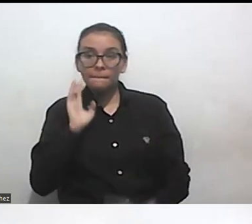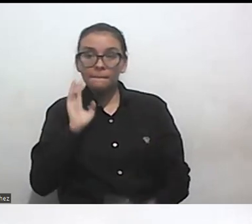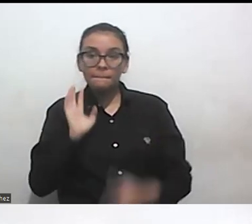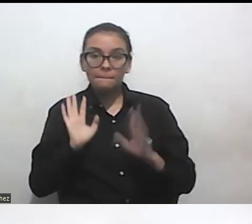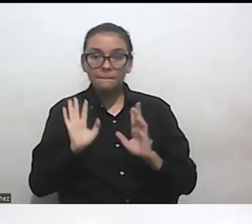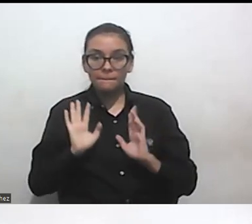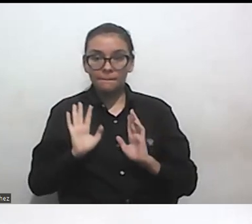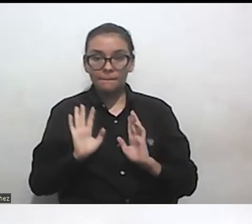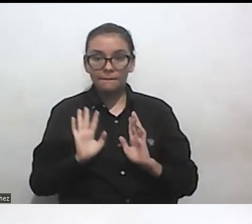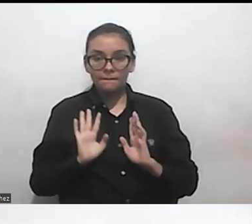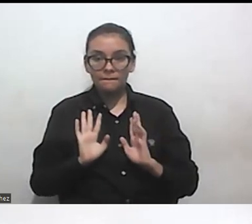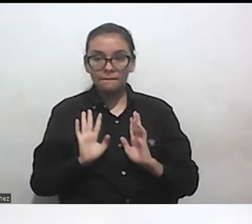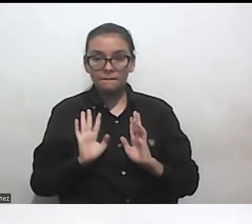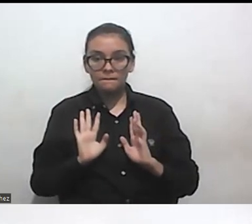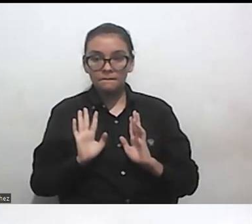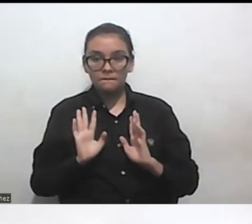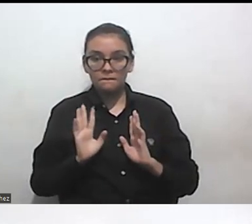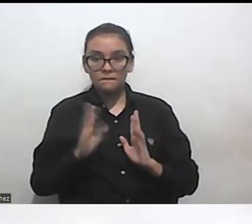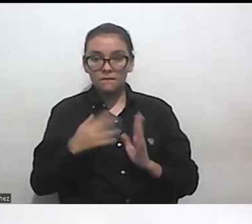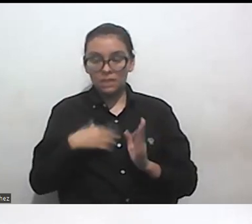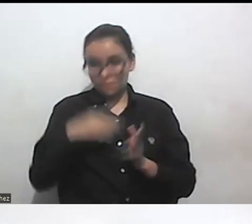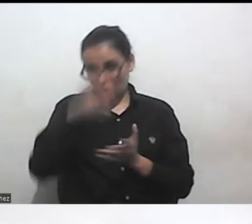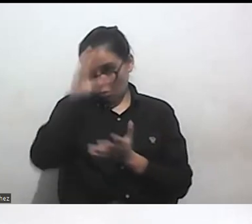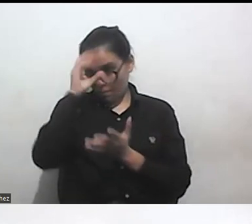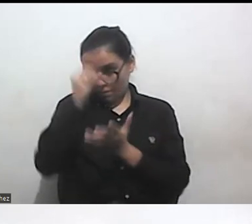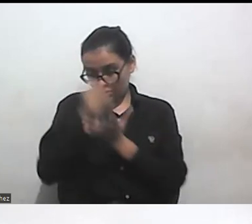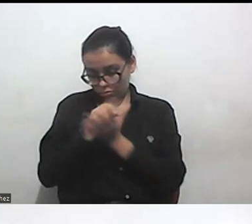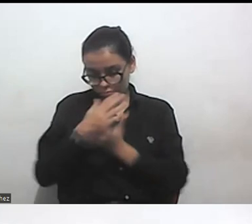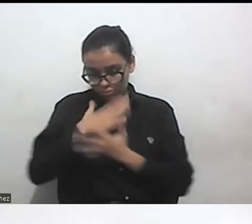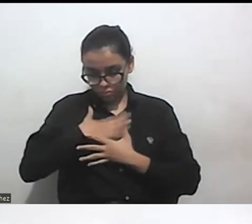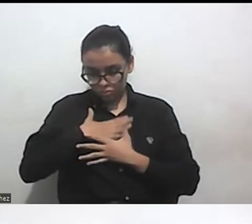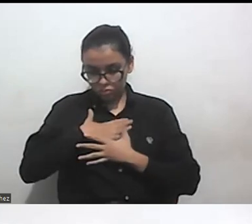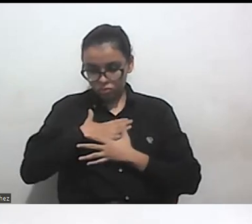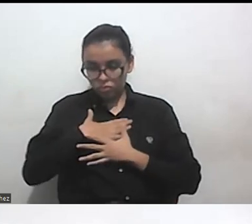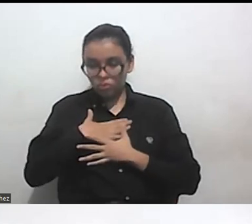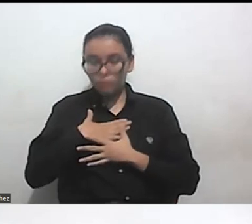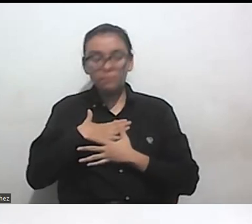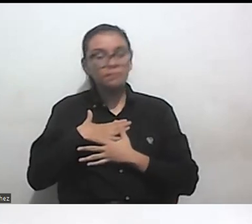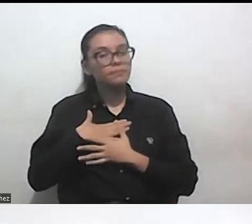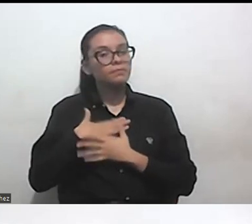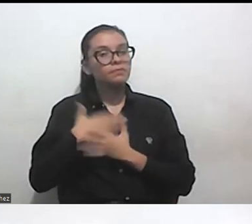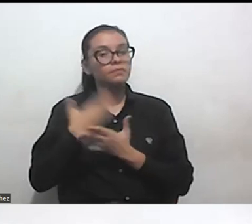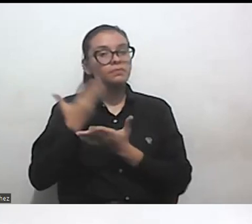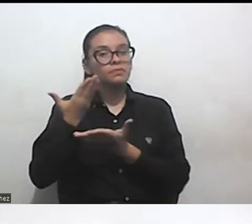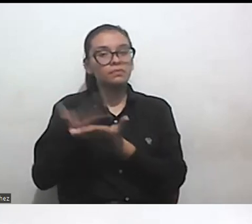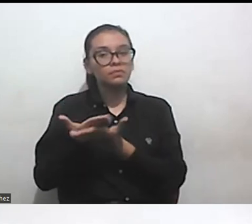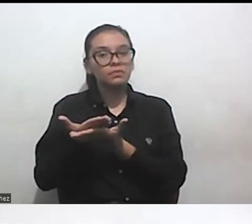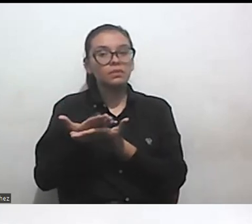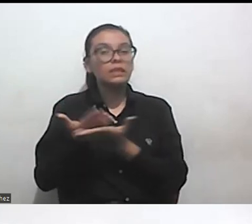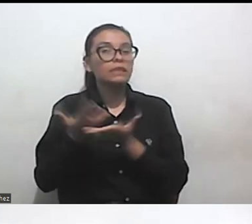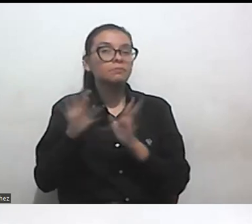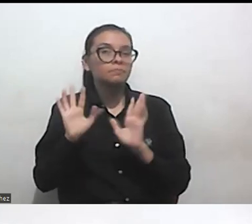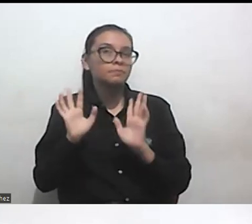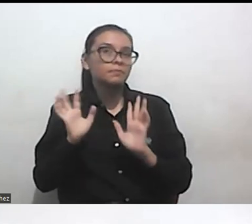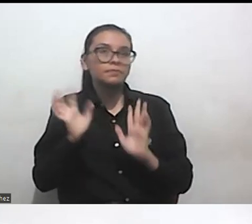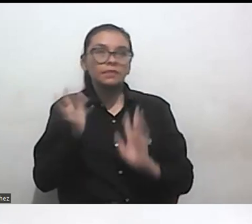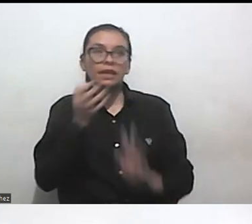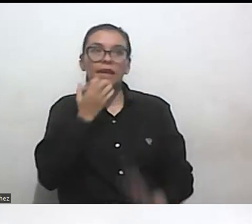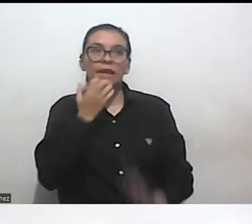mi aporte perdón va digamos yo